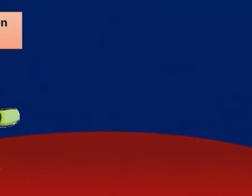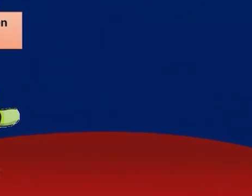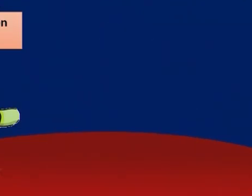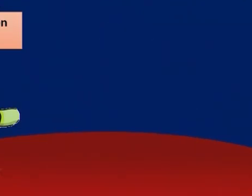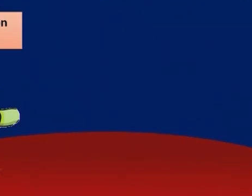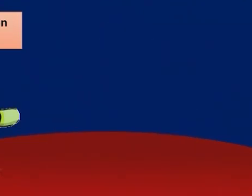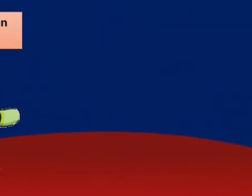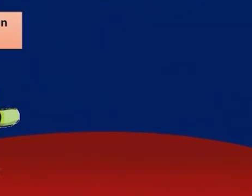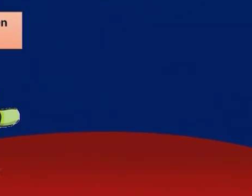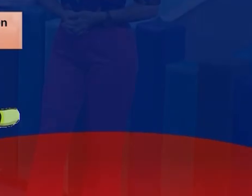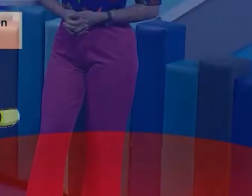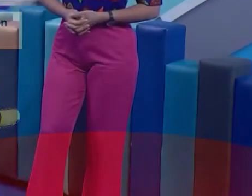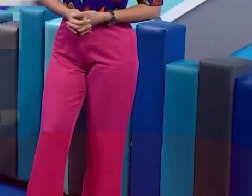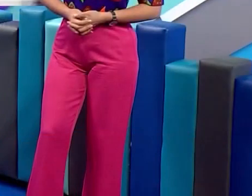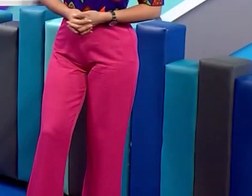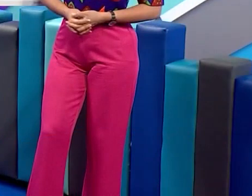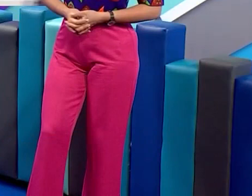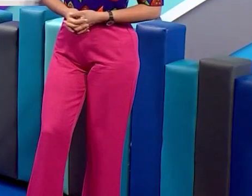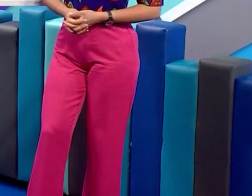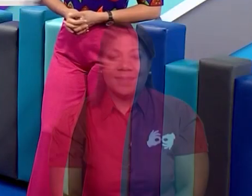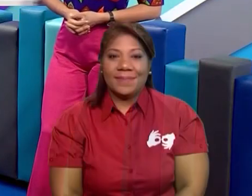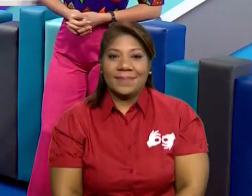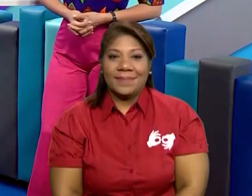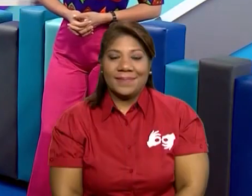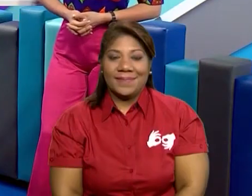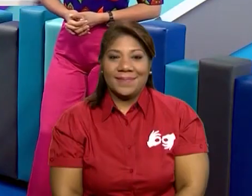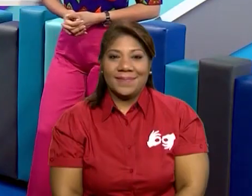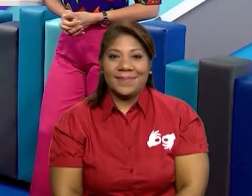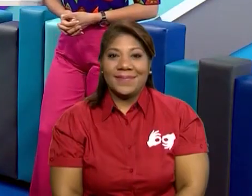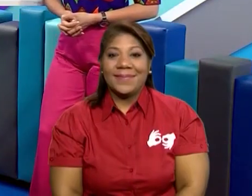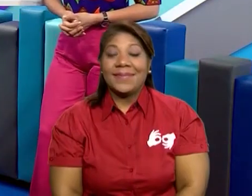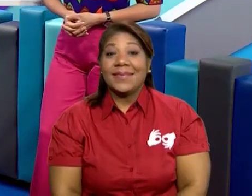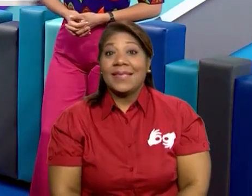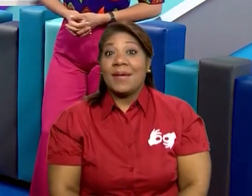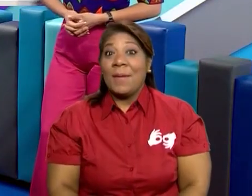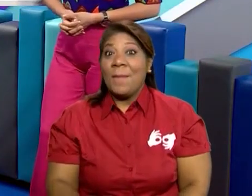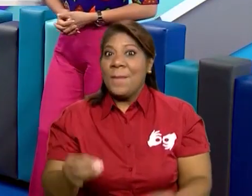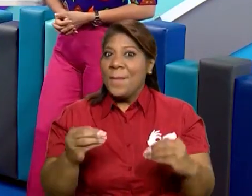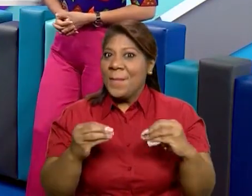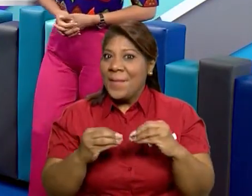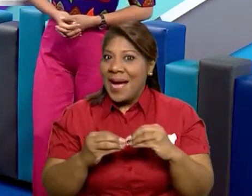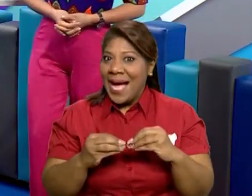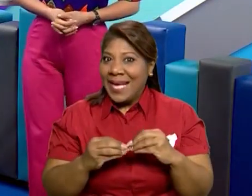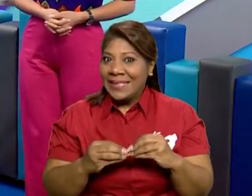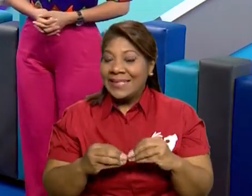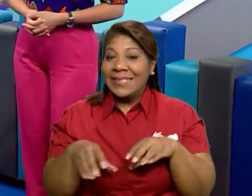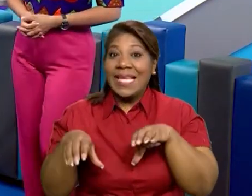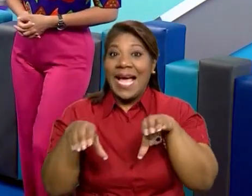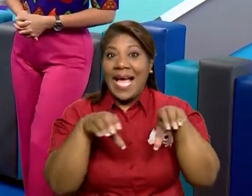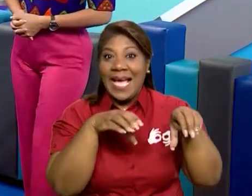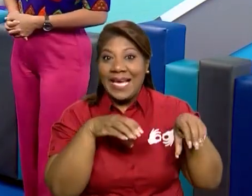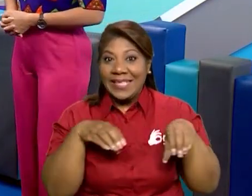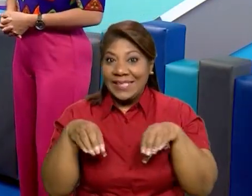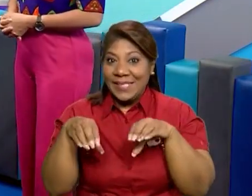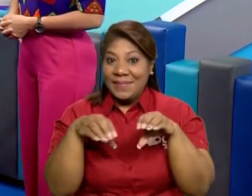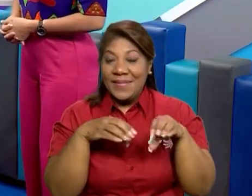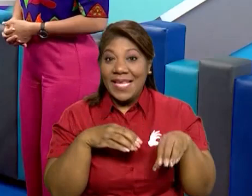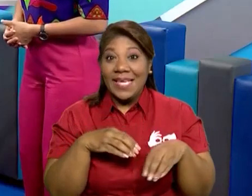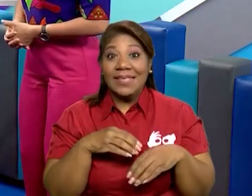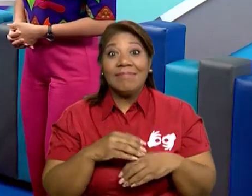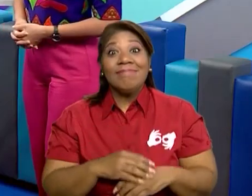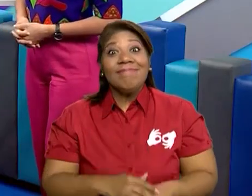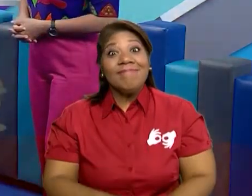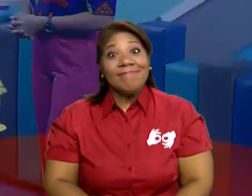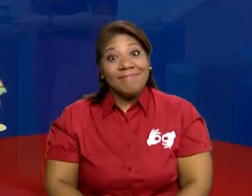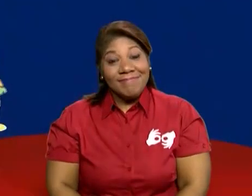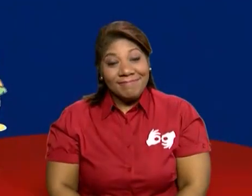todas estas actividades para que las puedas desarrollar. La siguiente actividad, ¿cuál es, maestra Nini? Bueno, en la siguiente actividad